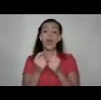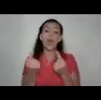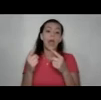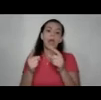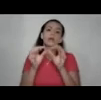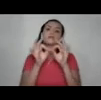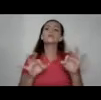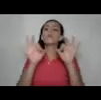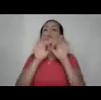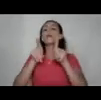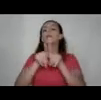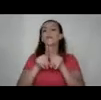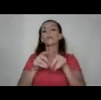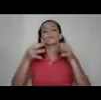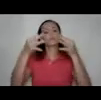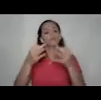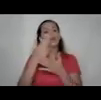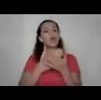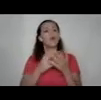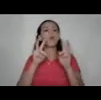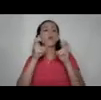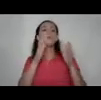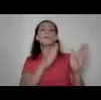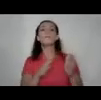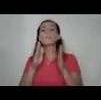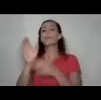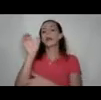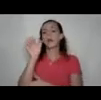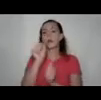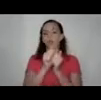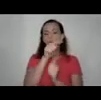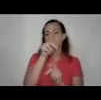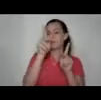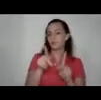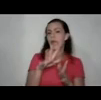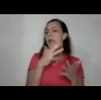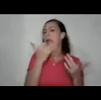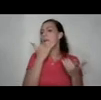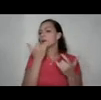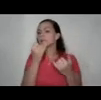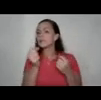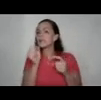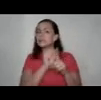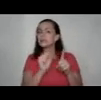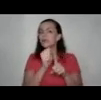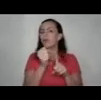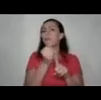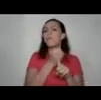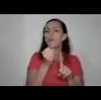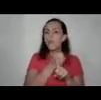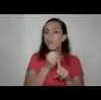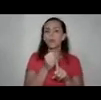muy importante también establecer algún tipo de plan de emergencia con esa persona ¿qué pasa si la situación de violencia está